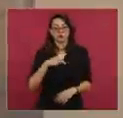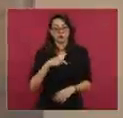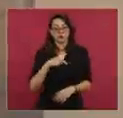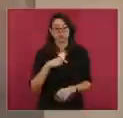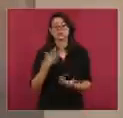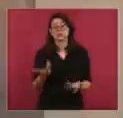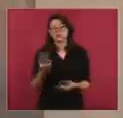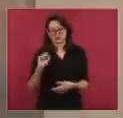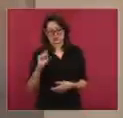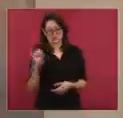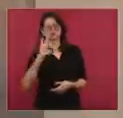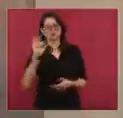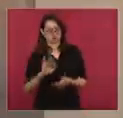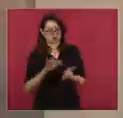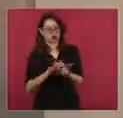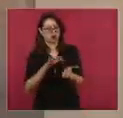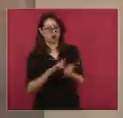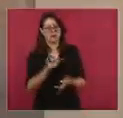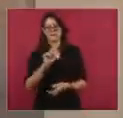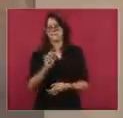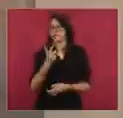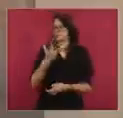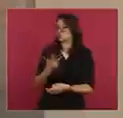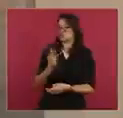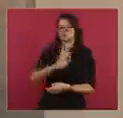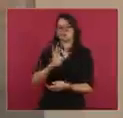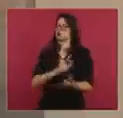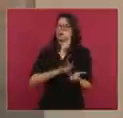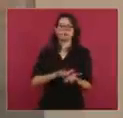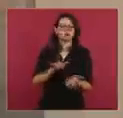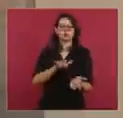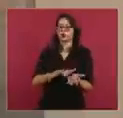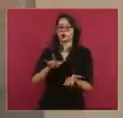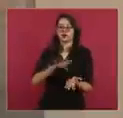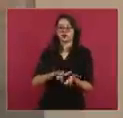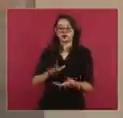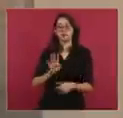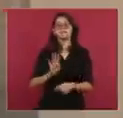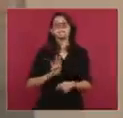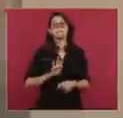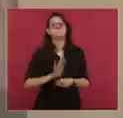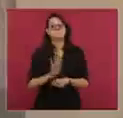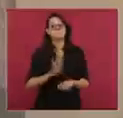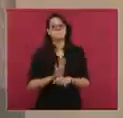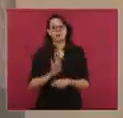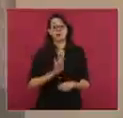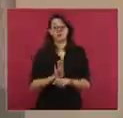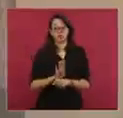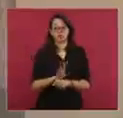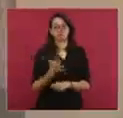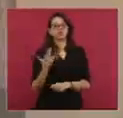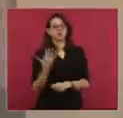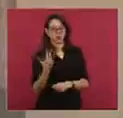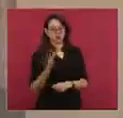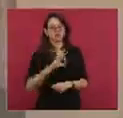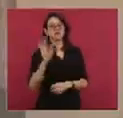tiene 60% de aprobación y el 28% de desaprobación. El presidente de Brasil, Luis Ignacio Lula da Silva, tiene el 50